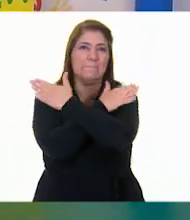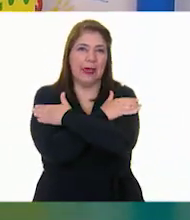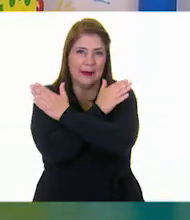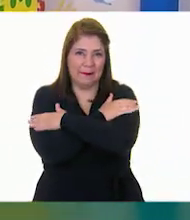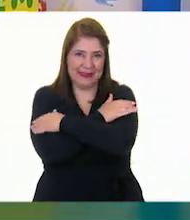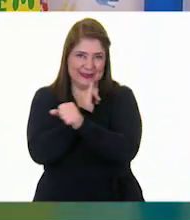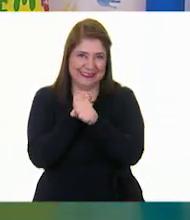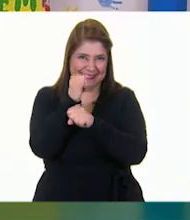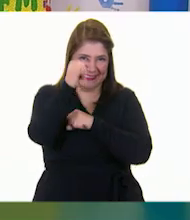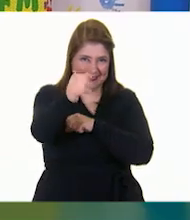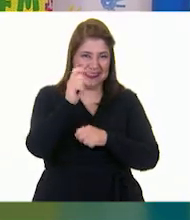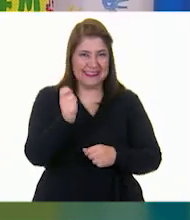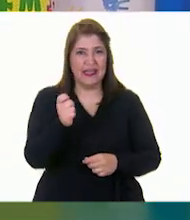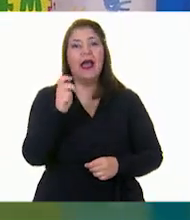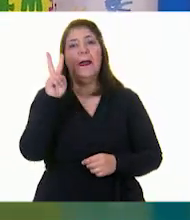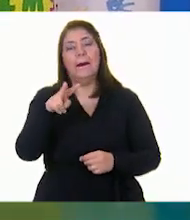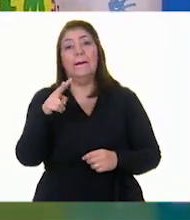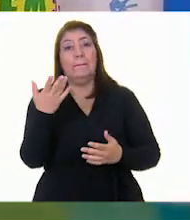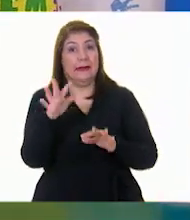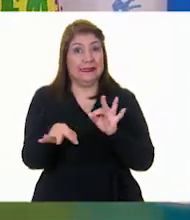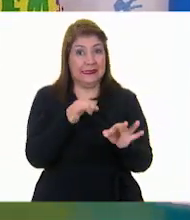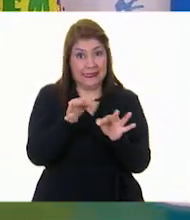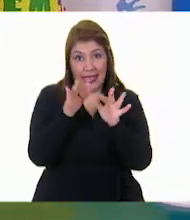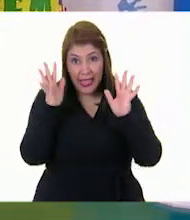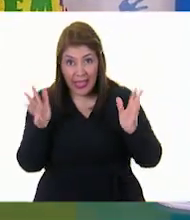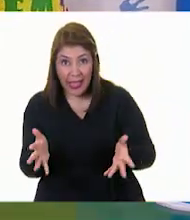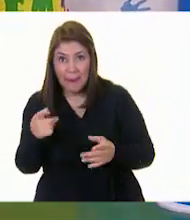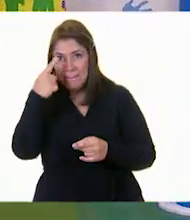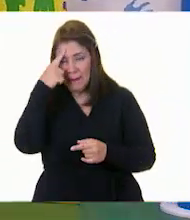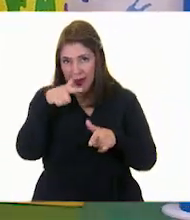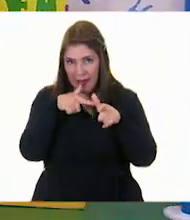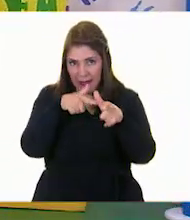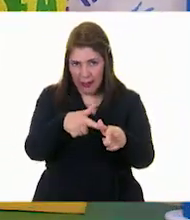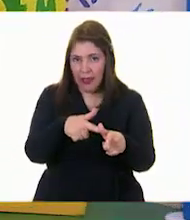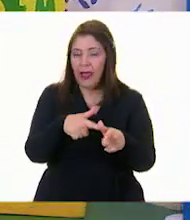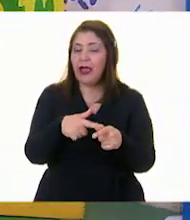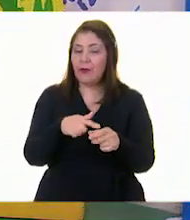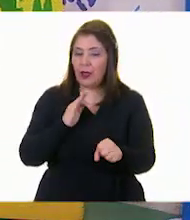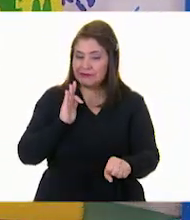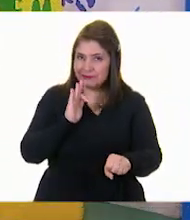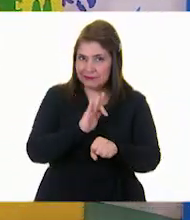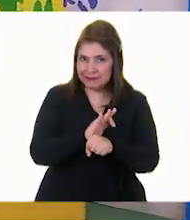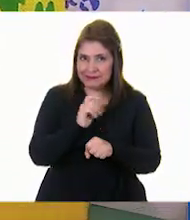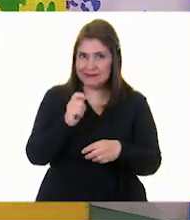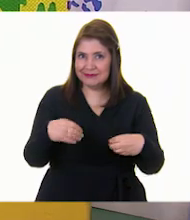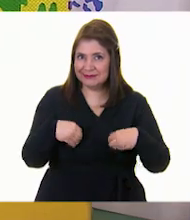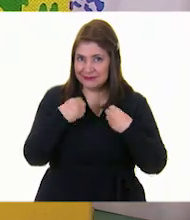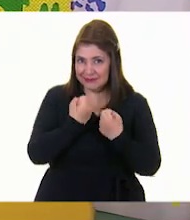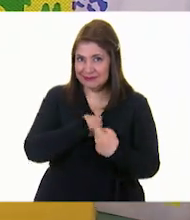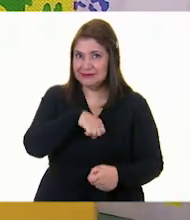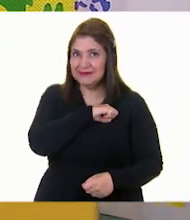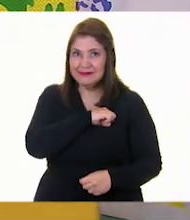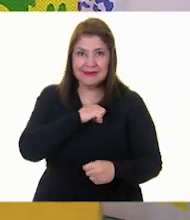virtual. ¿Están listos y listos para continuar defendiendo la vida saludable? ¡Sí!